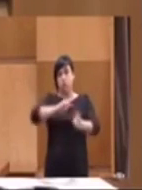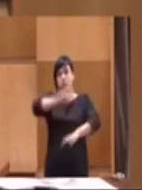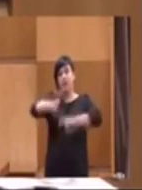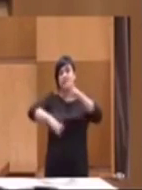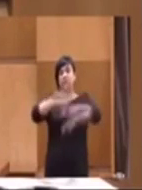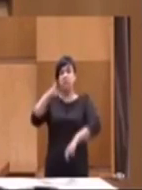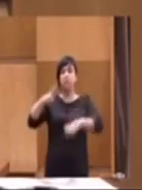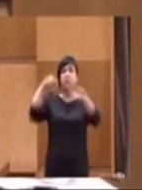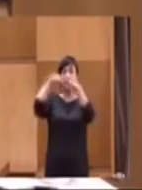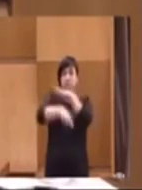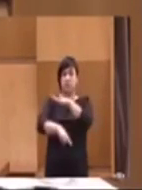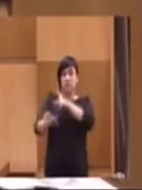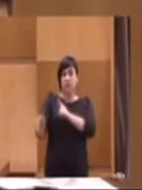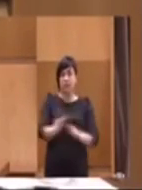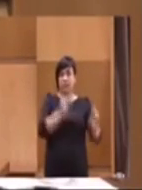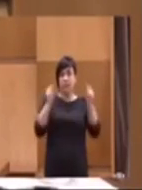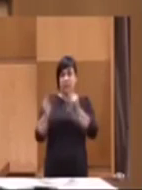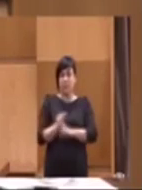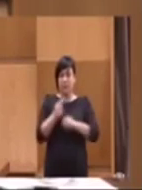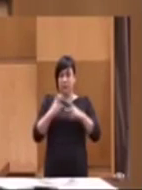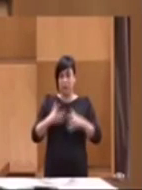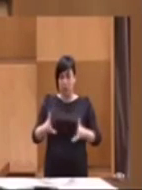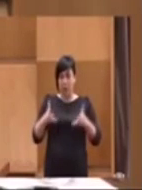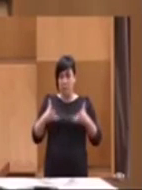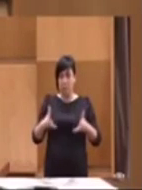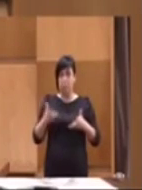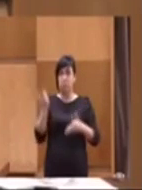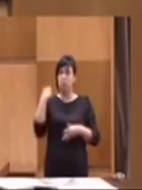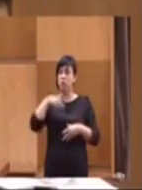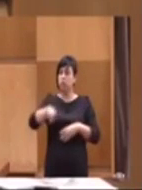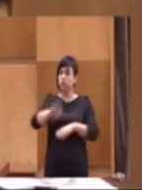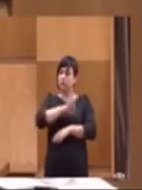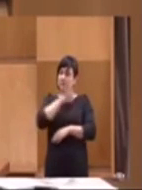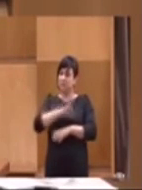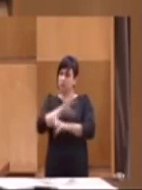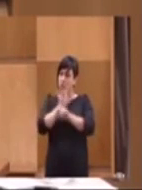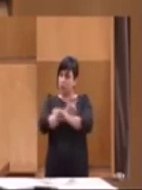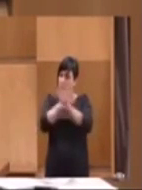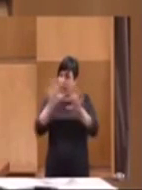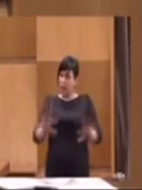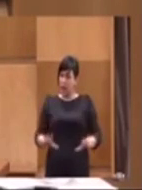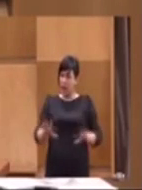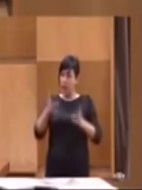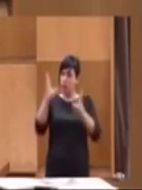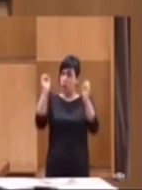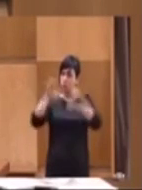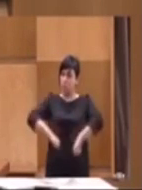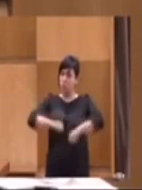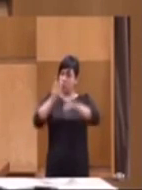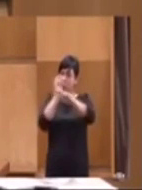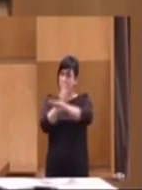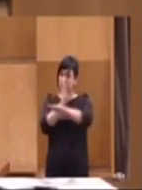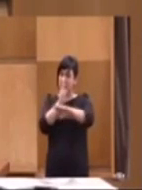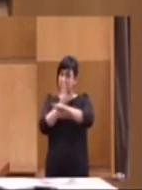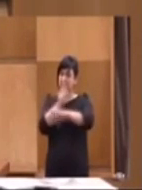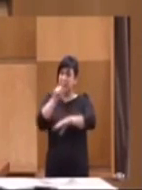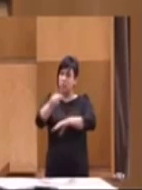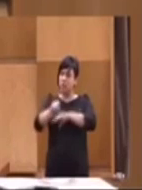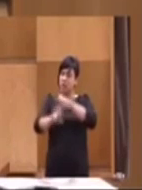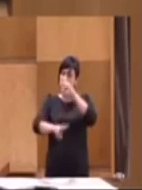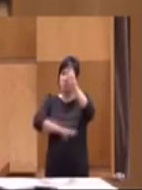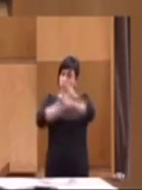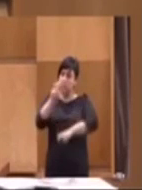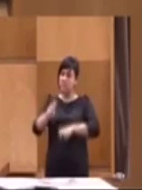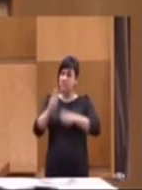profunda, con un debate amplio y, por supuesto, señora Campillo, como no puede ser de otra manera, con un acuerdo parlamentario imprescindible que modifique